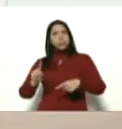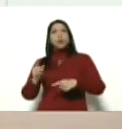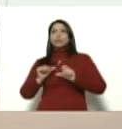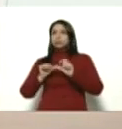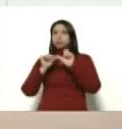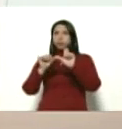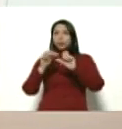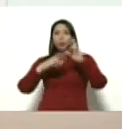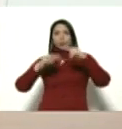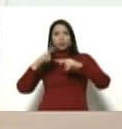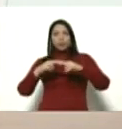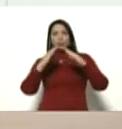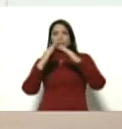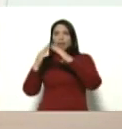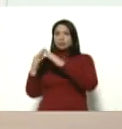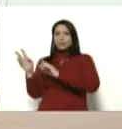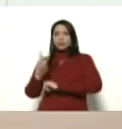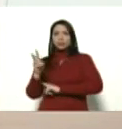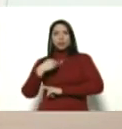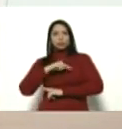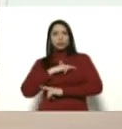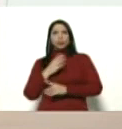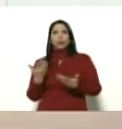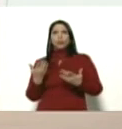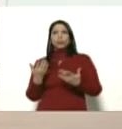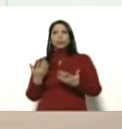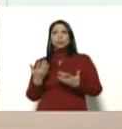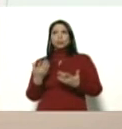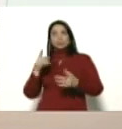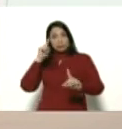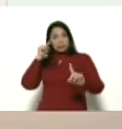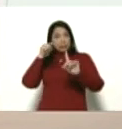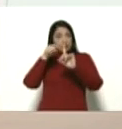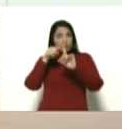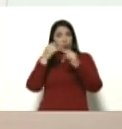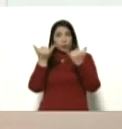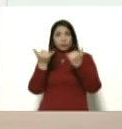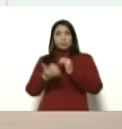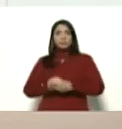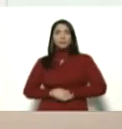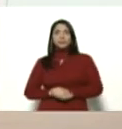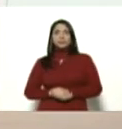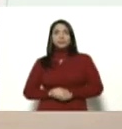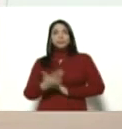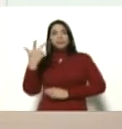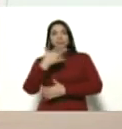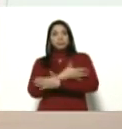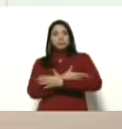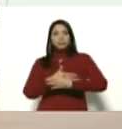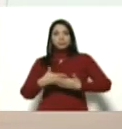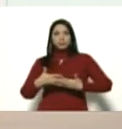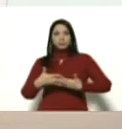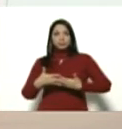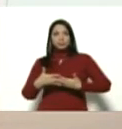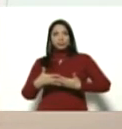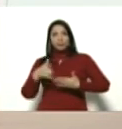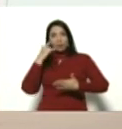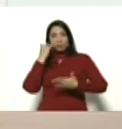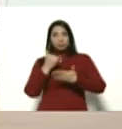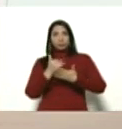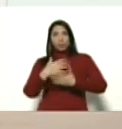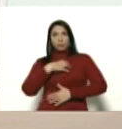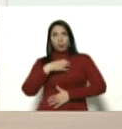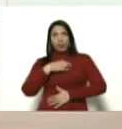vivienda en Venezuela y que vamos a apretar para llegar a la meta. Tres millones, si lo pueden ver aquí,